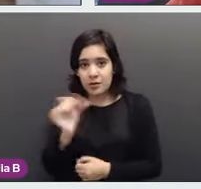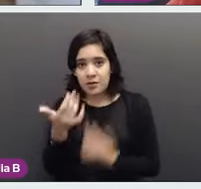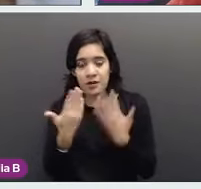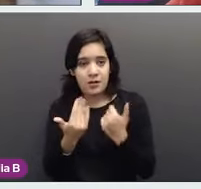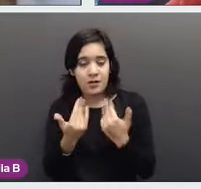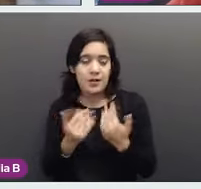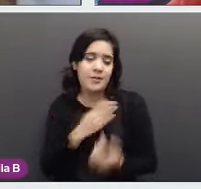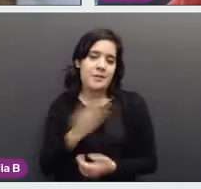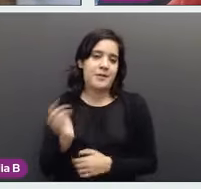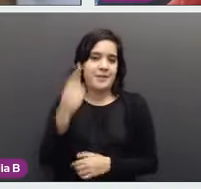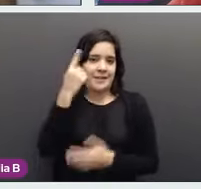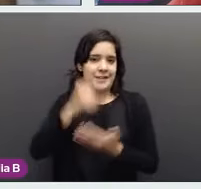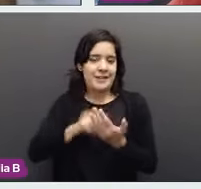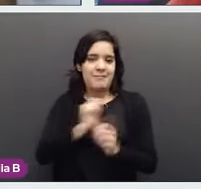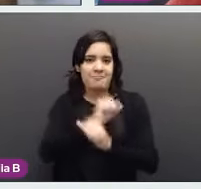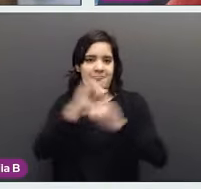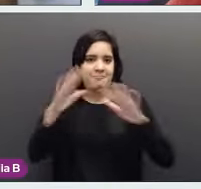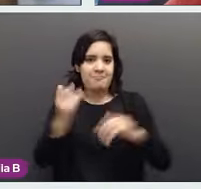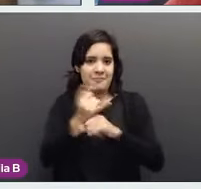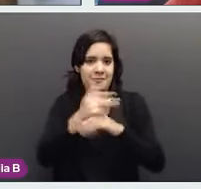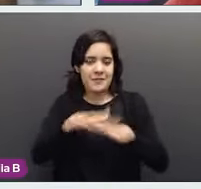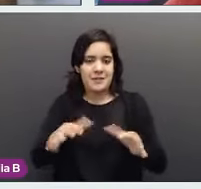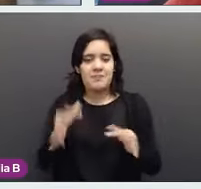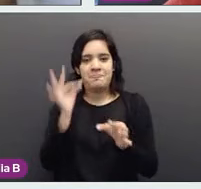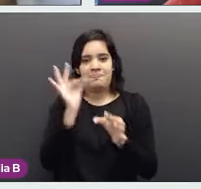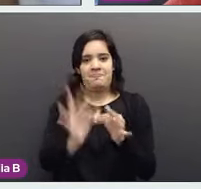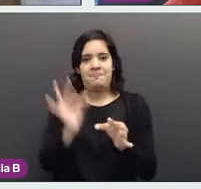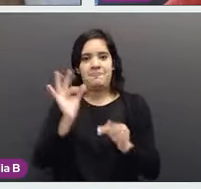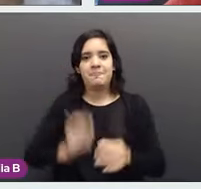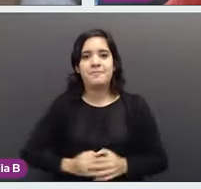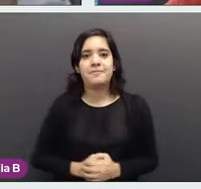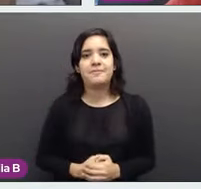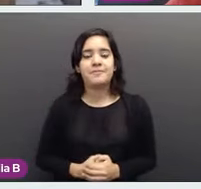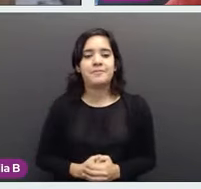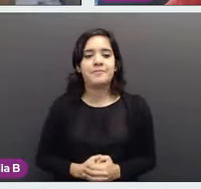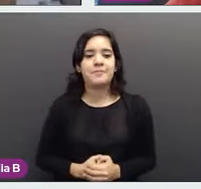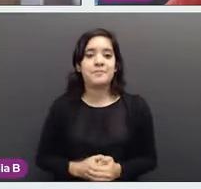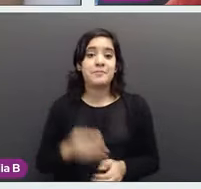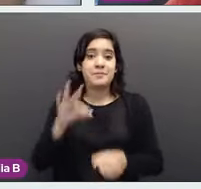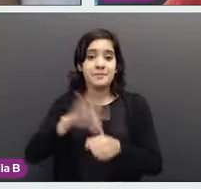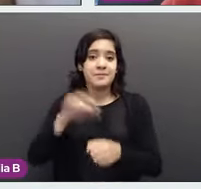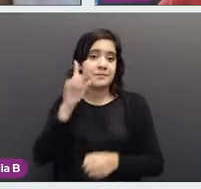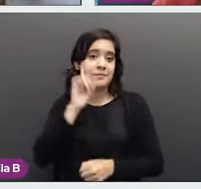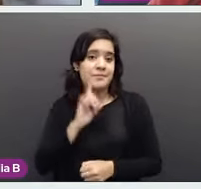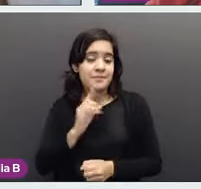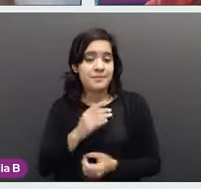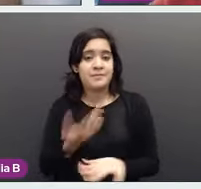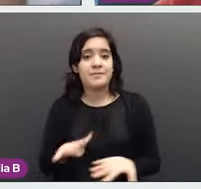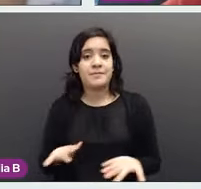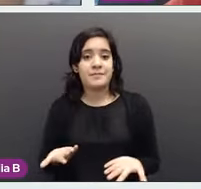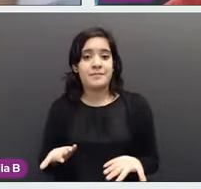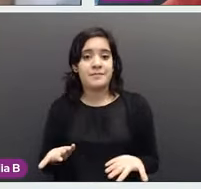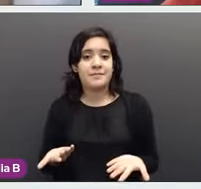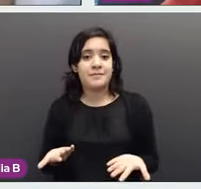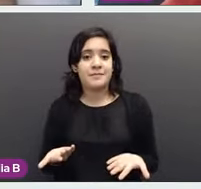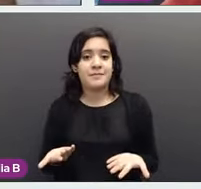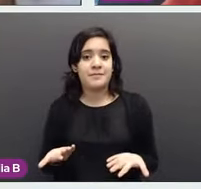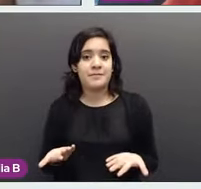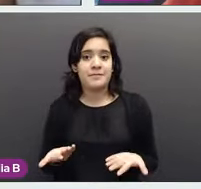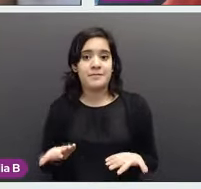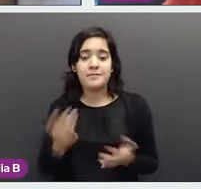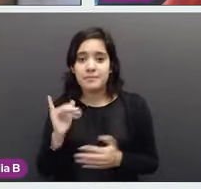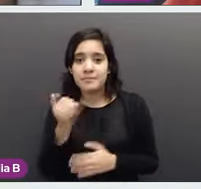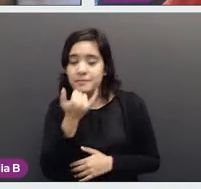quedaron contestadas. Doctora, pues bueno, pues estaríamos… Sí,